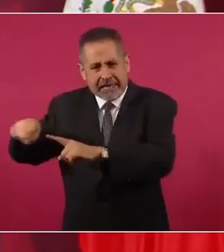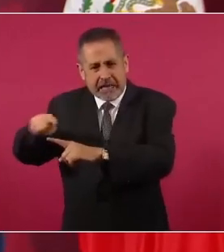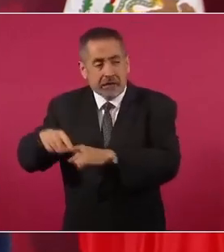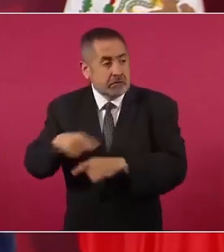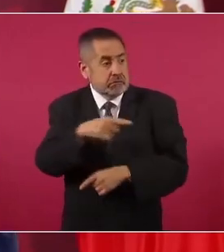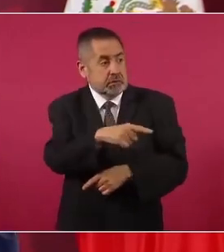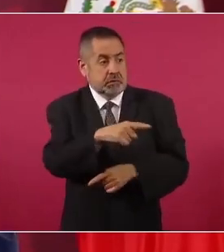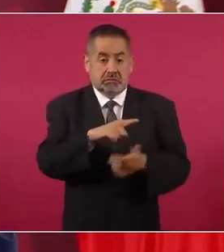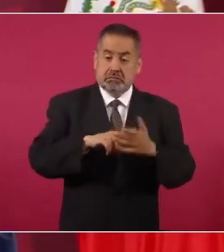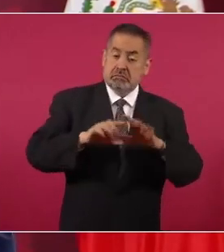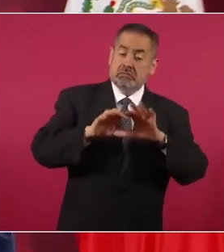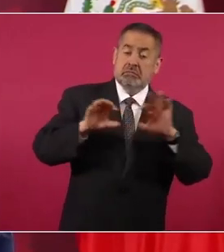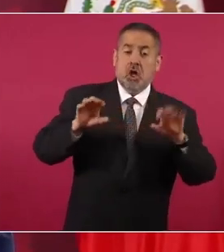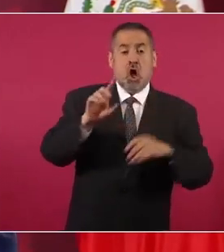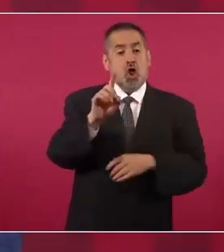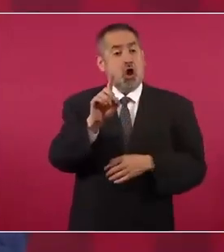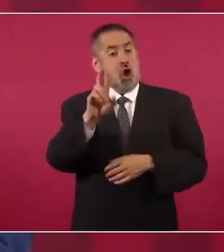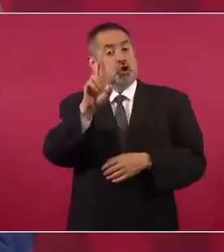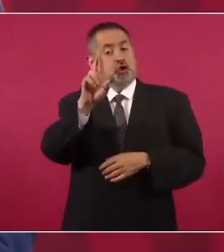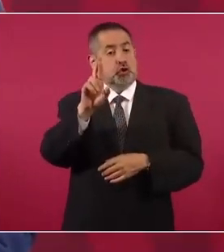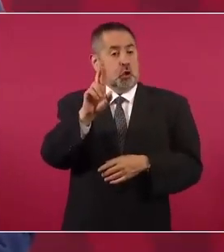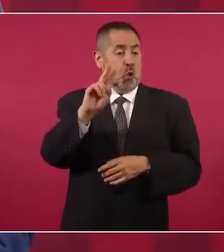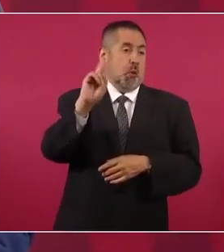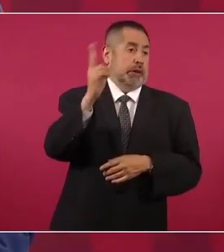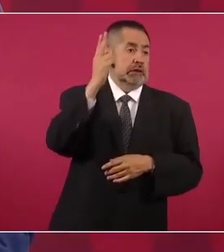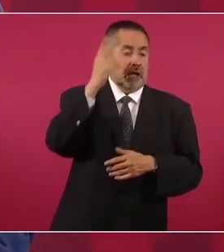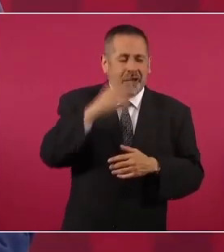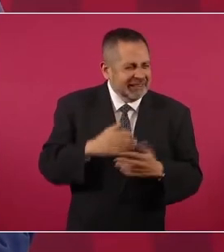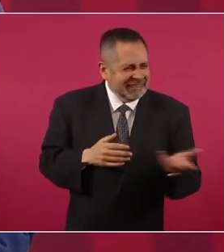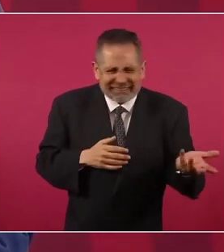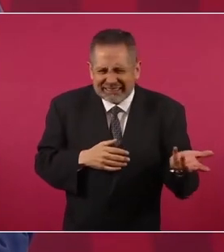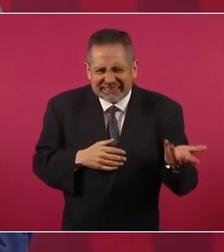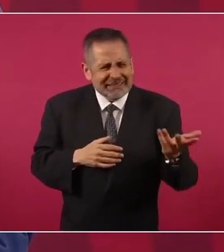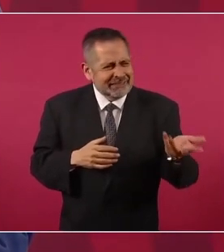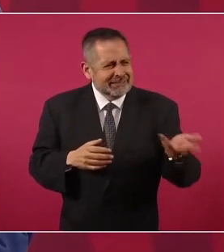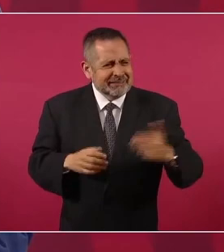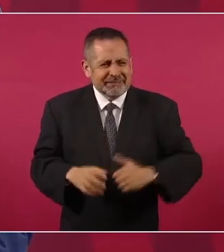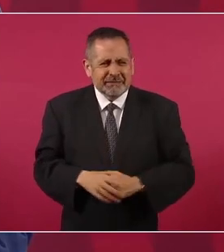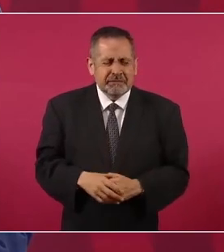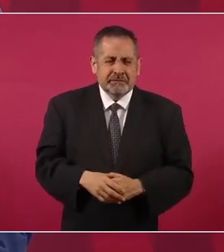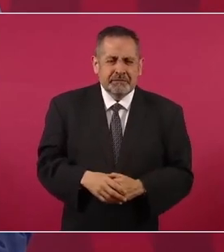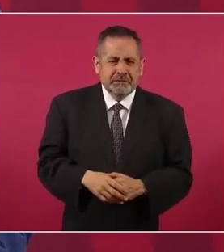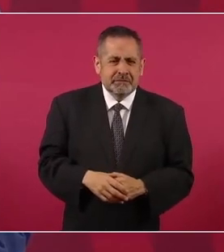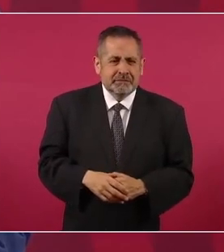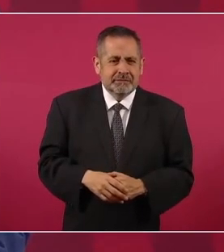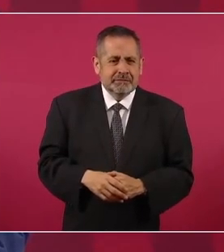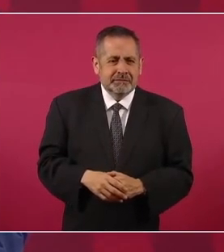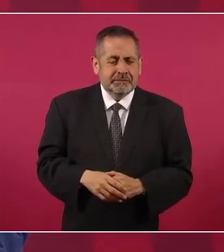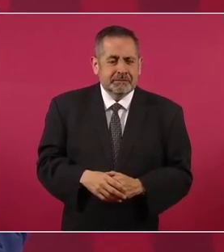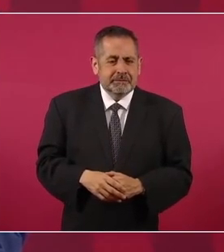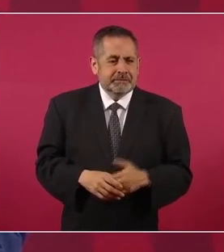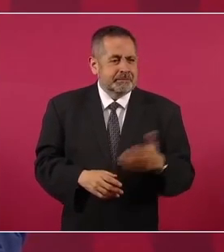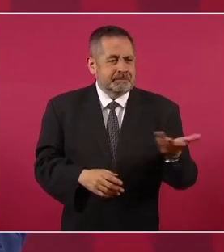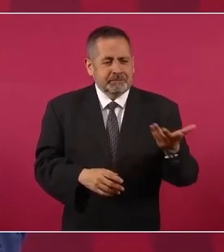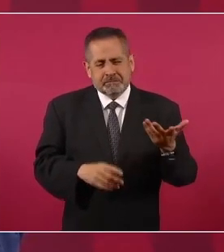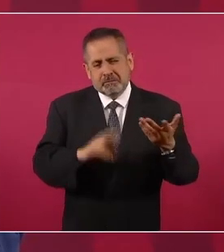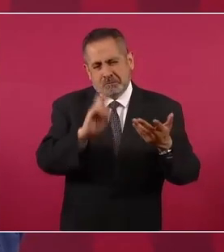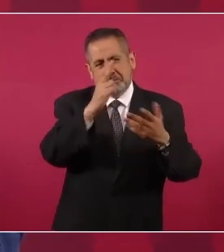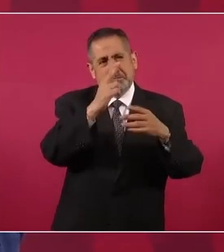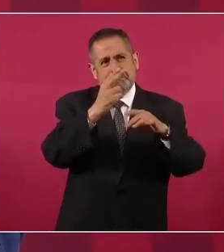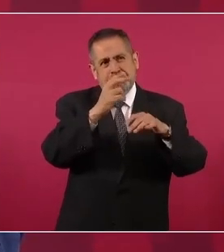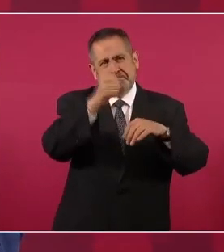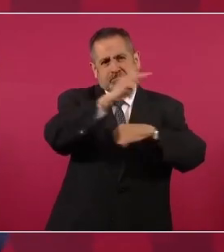en una universidad del extranjero.